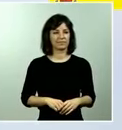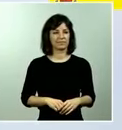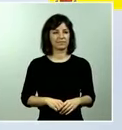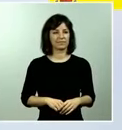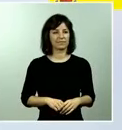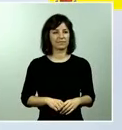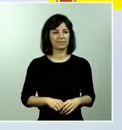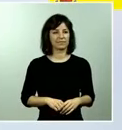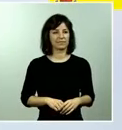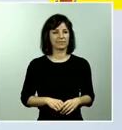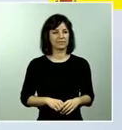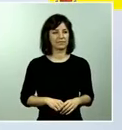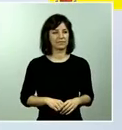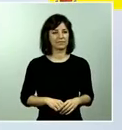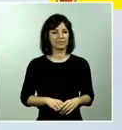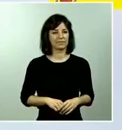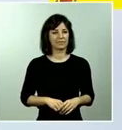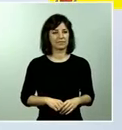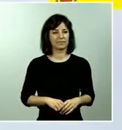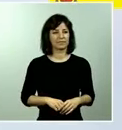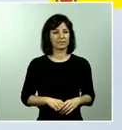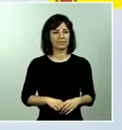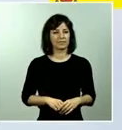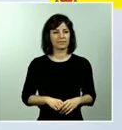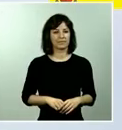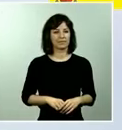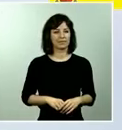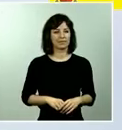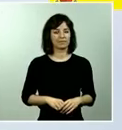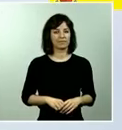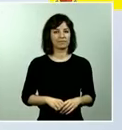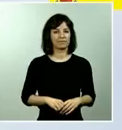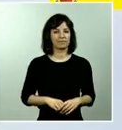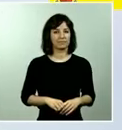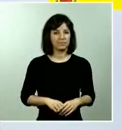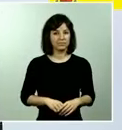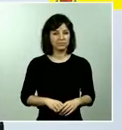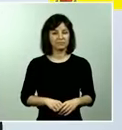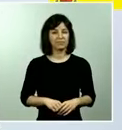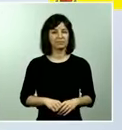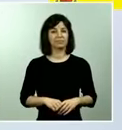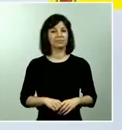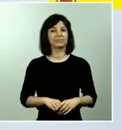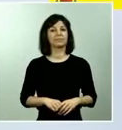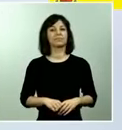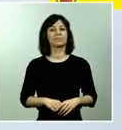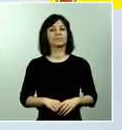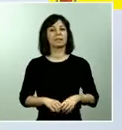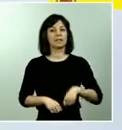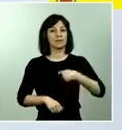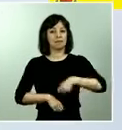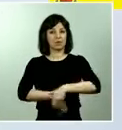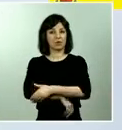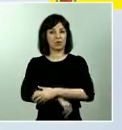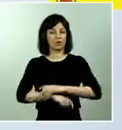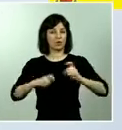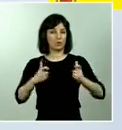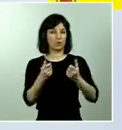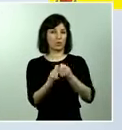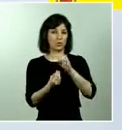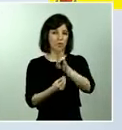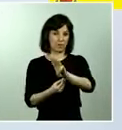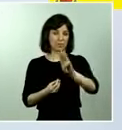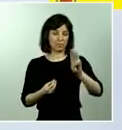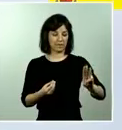con el principal partido de la oposición efectivamente el presidente del gobierno le va a hacer una propuesta tanto de